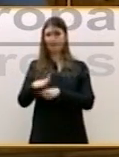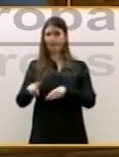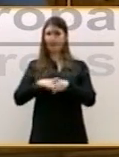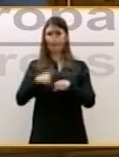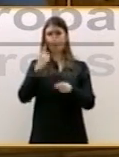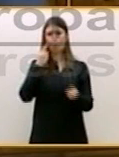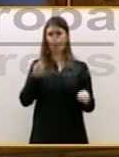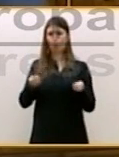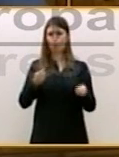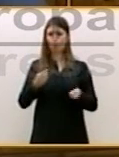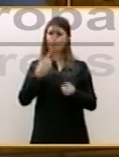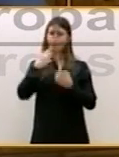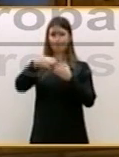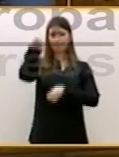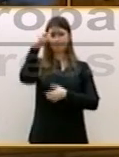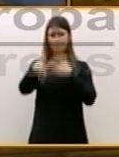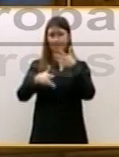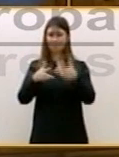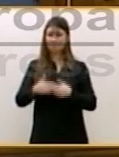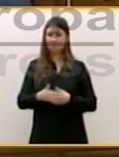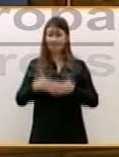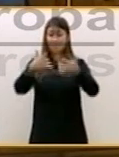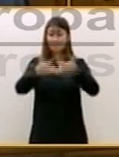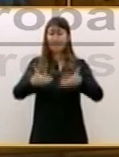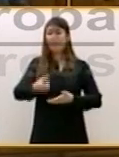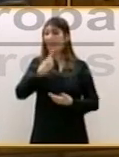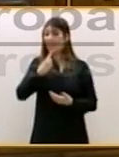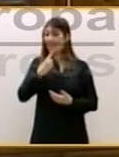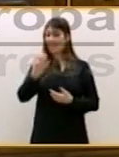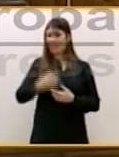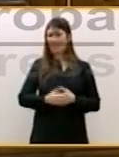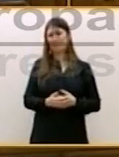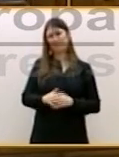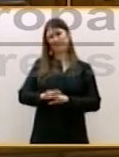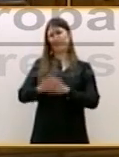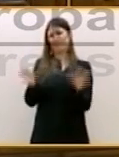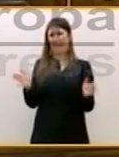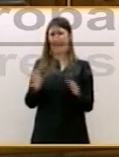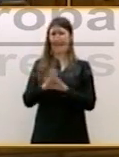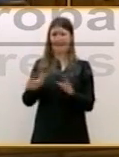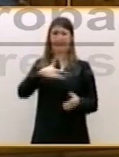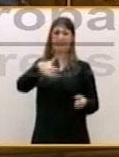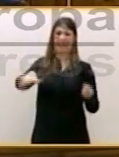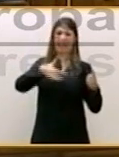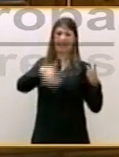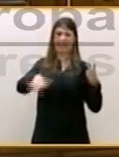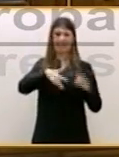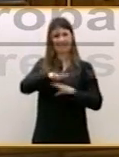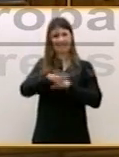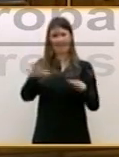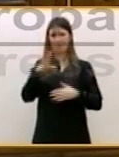nacionalismo. El comentario en cuestión venía a decir que vale ya de tantos miramientos con alguien que había dejado en la estacada al Gobierno.